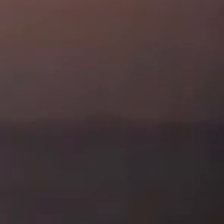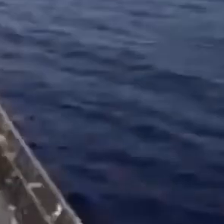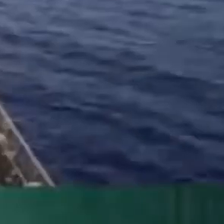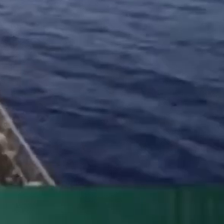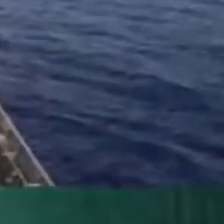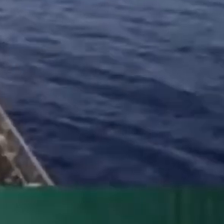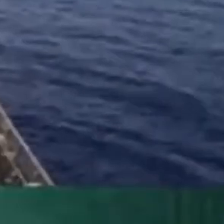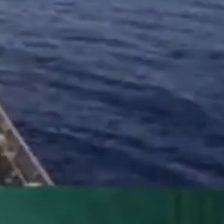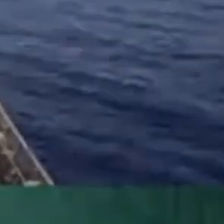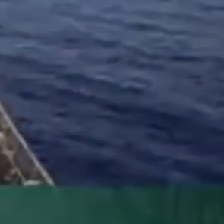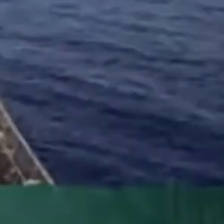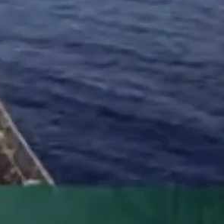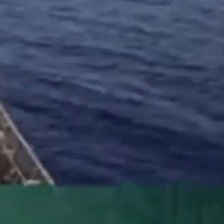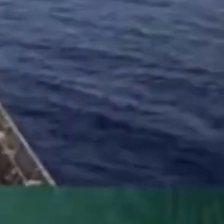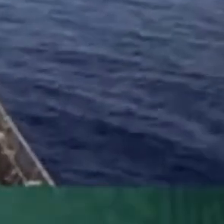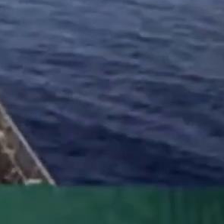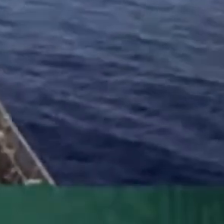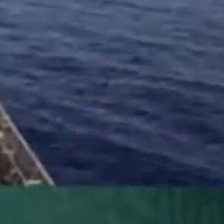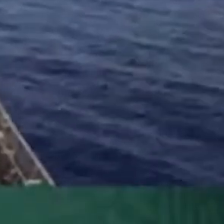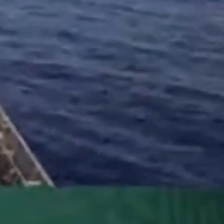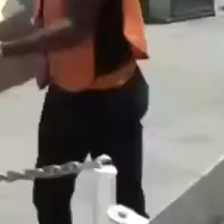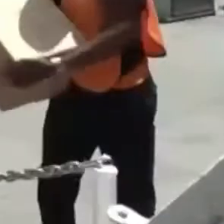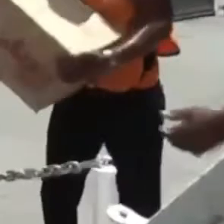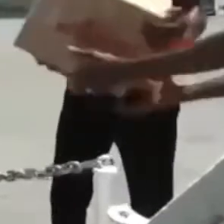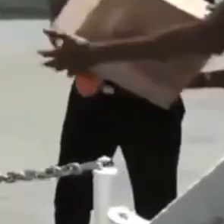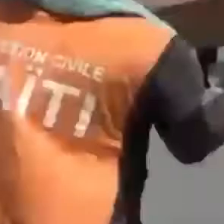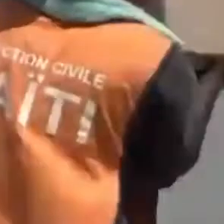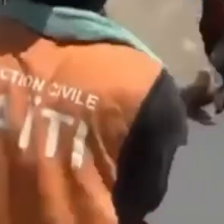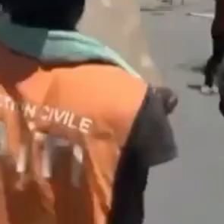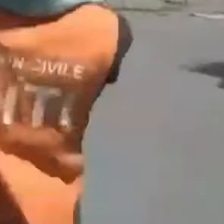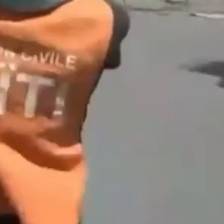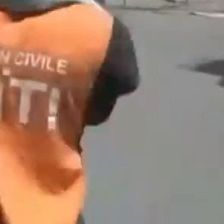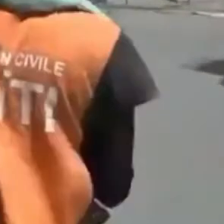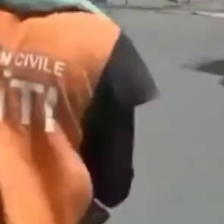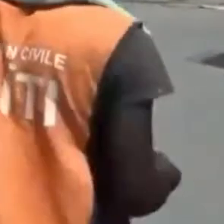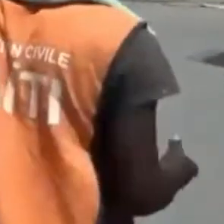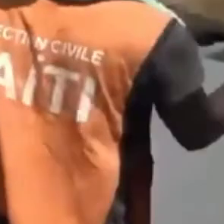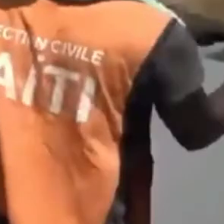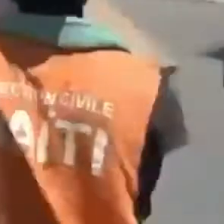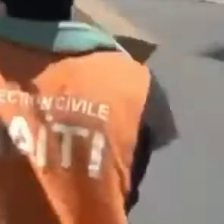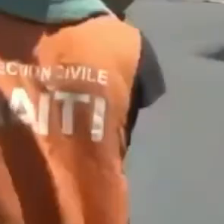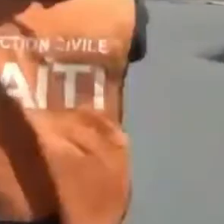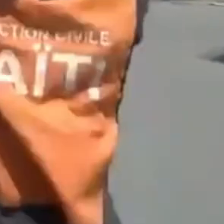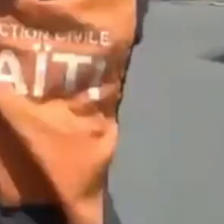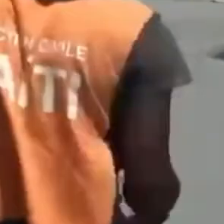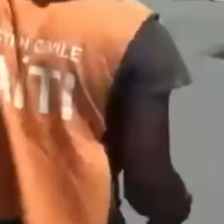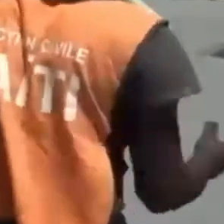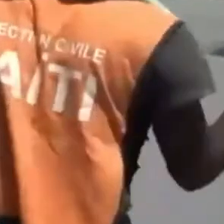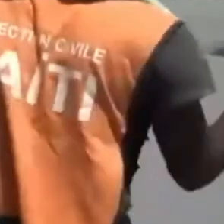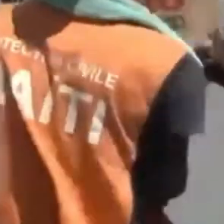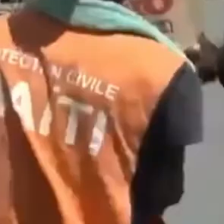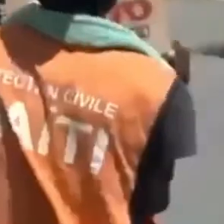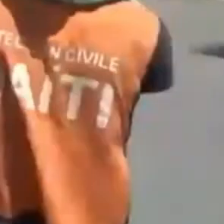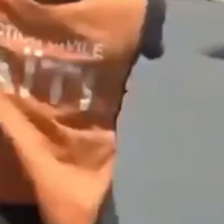AMLO revela que los barcos con ayuda para Haití han sido atacados por bandas y anuncia que la situación de ese país se debatirá con Estados Unidos.